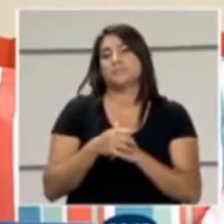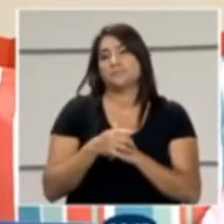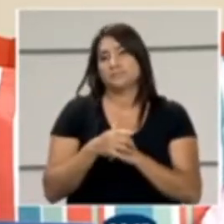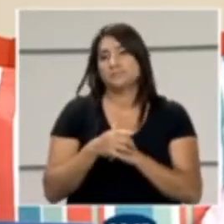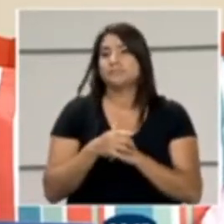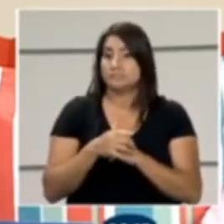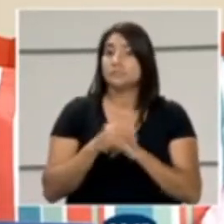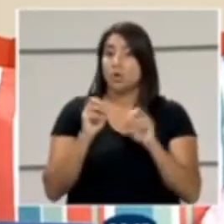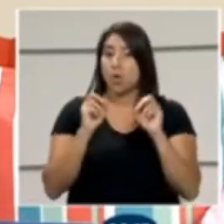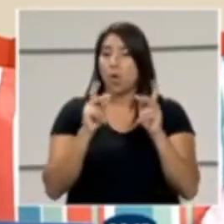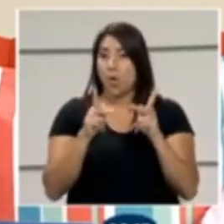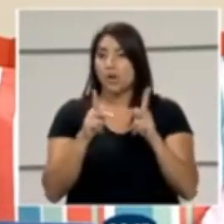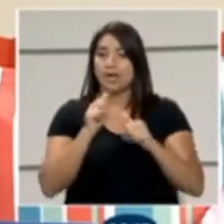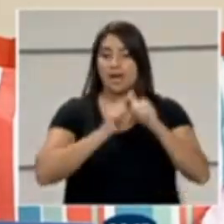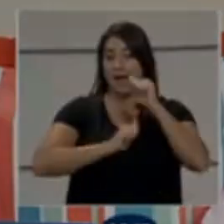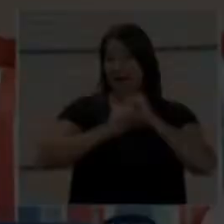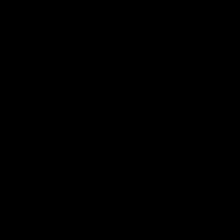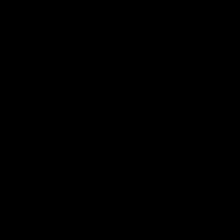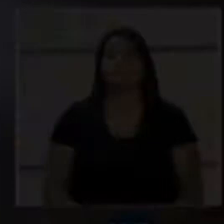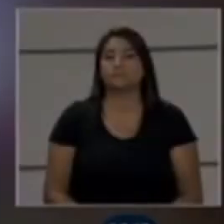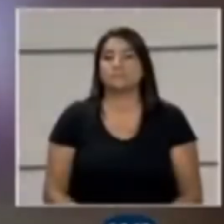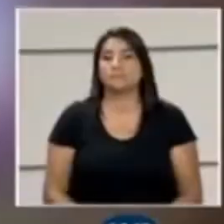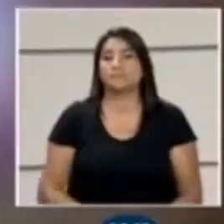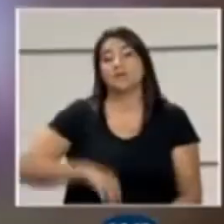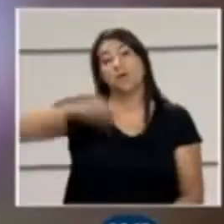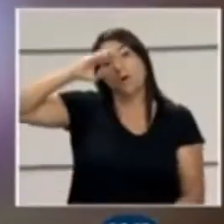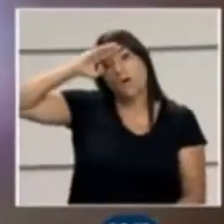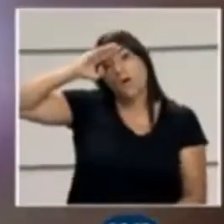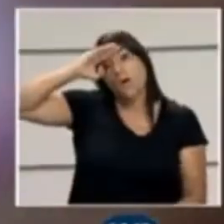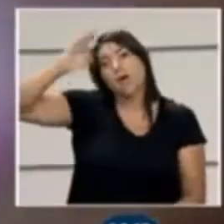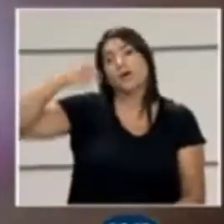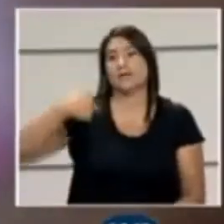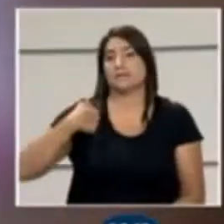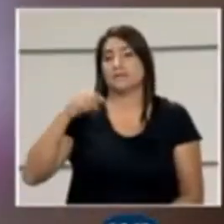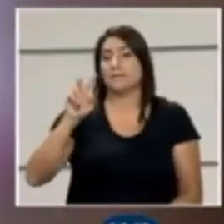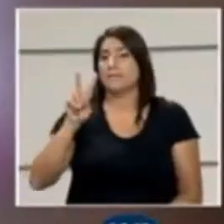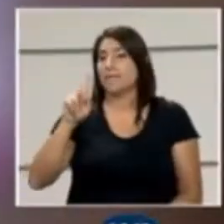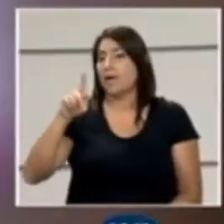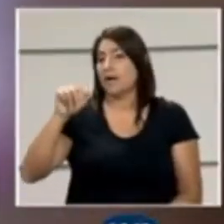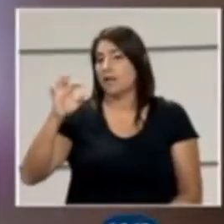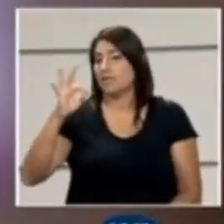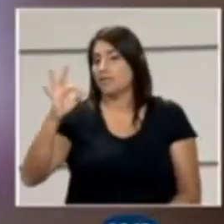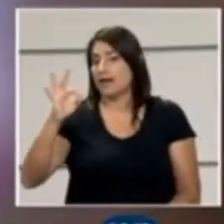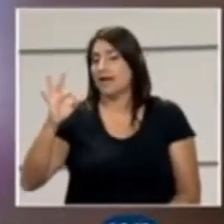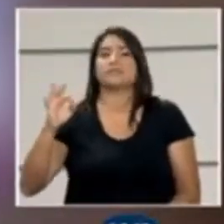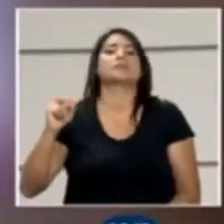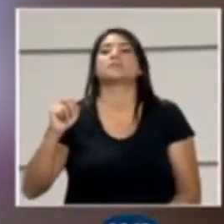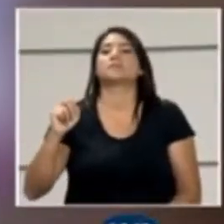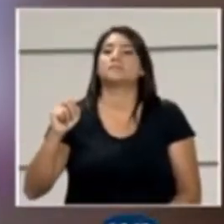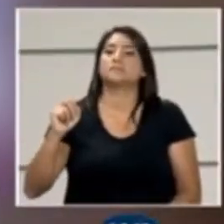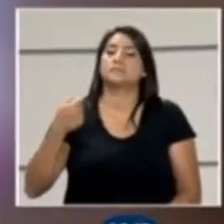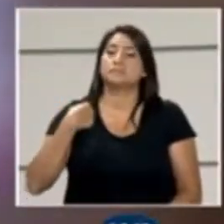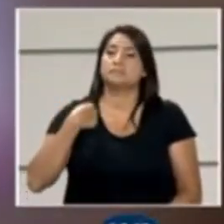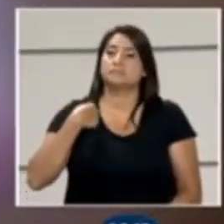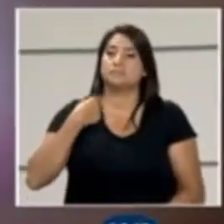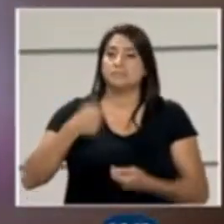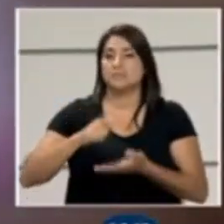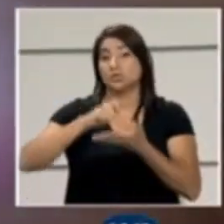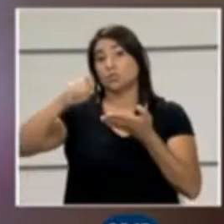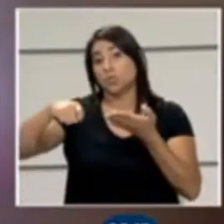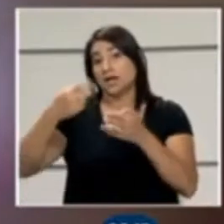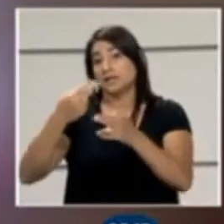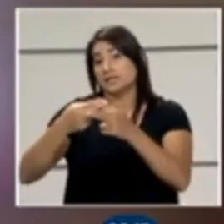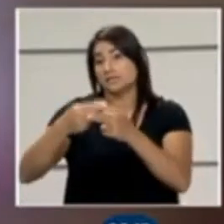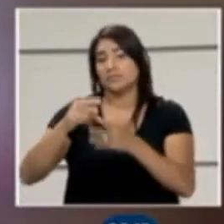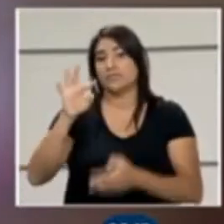Ok, la cápsula artística. artística, exactamente. Hola, soy para Alejandra Fernández Yago y mi escuela se llama